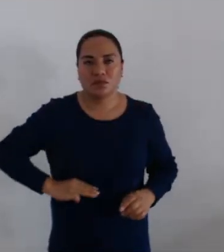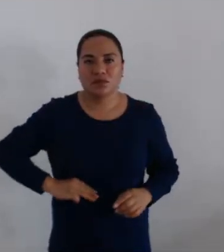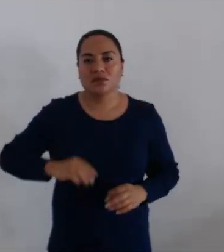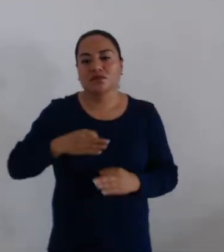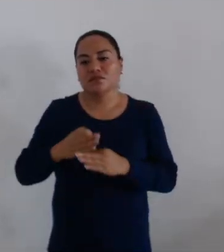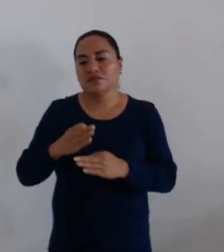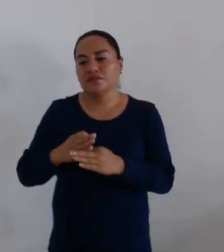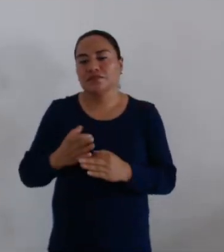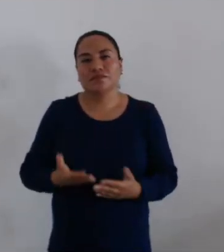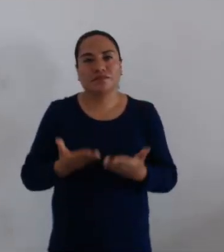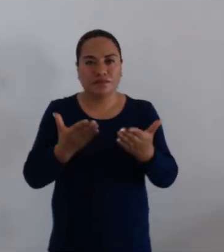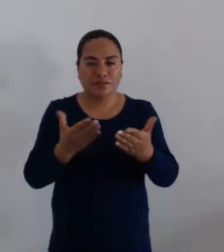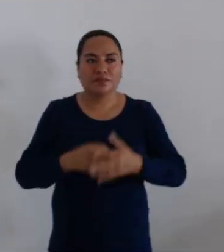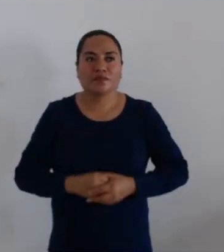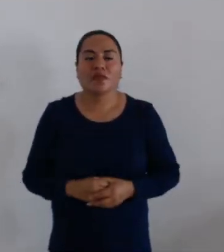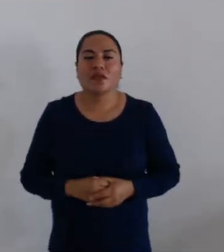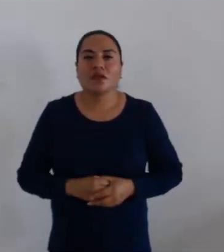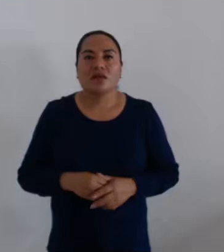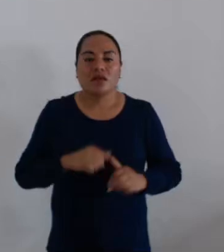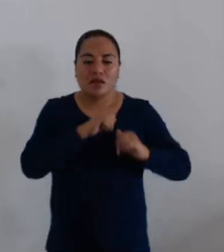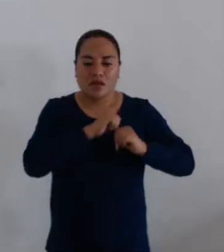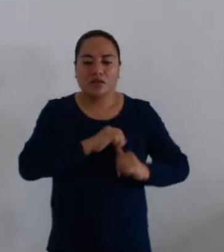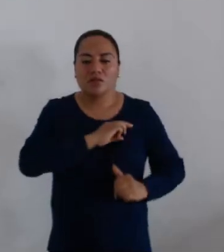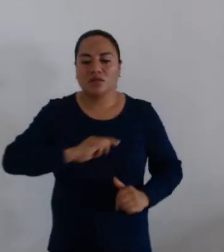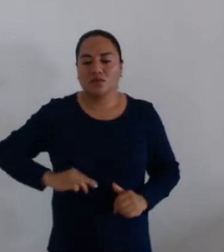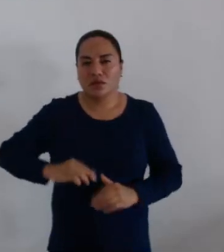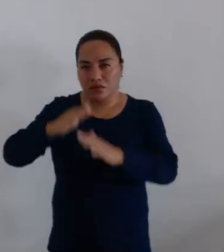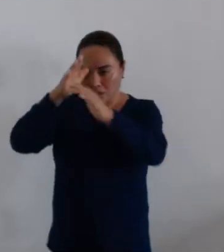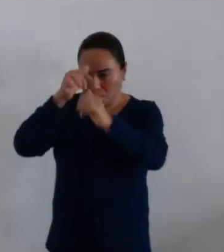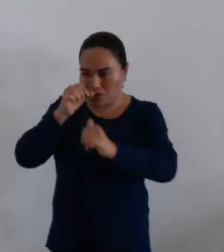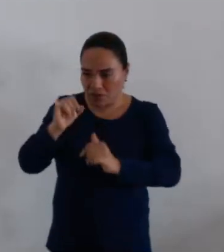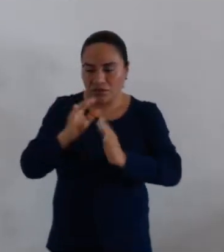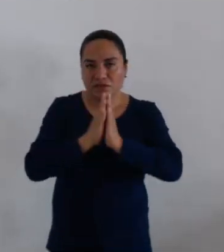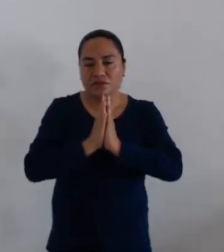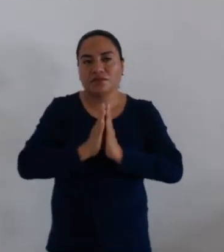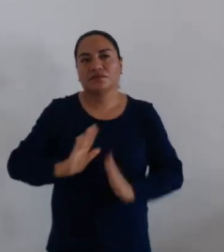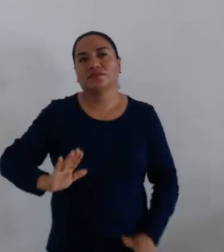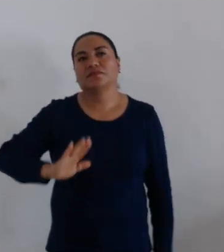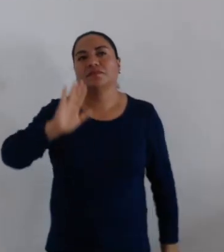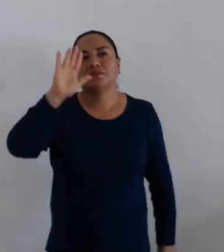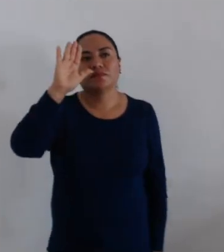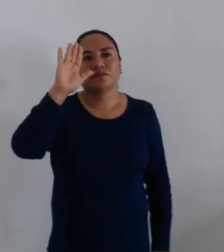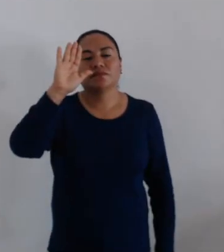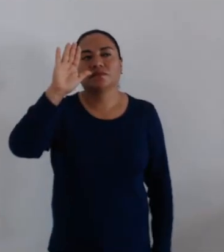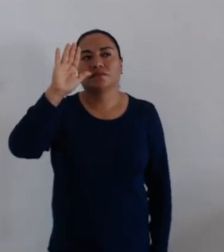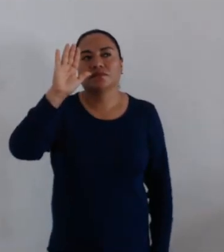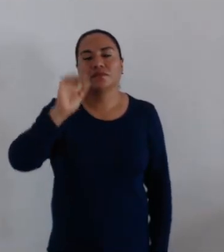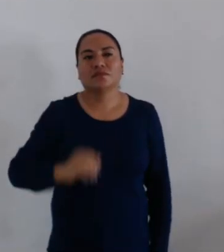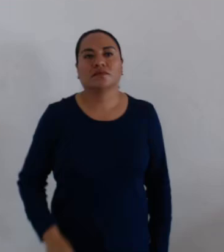con el que se acaba de dar cuenta. Quienes estén a favor de la aprobación, sírvanse levantar la mano.